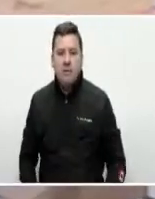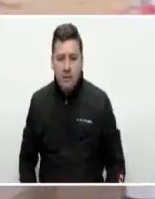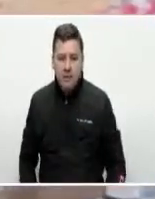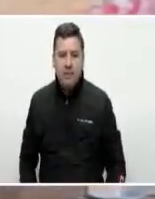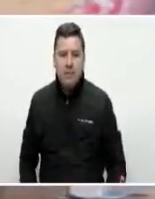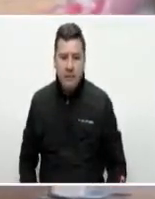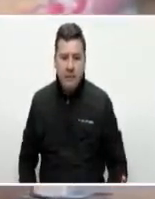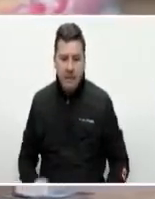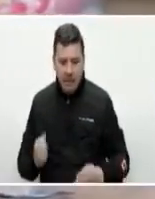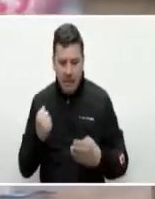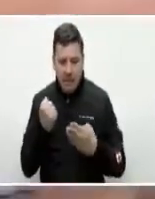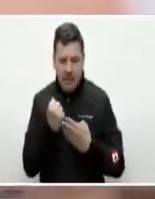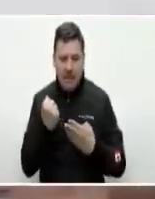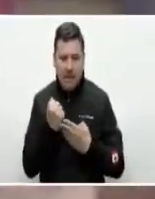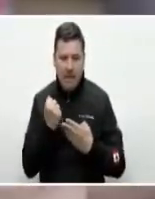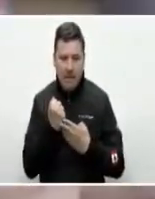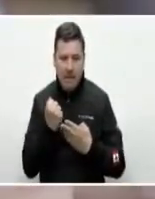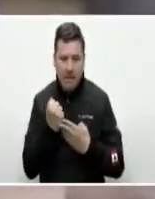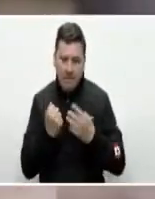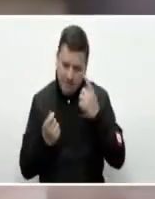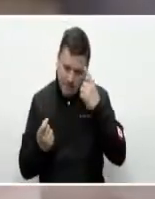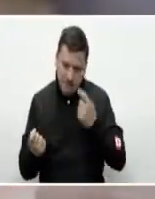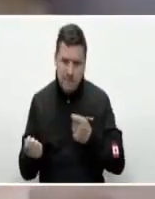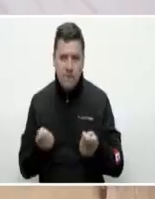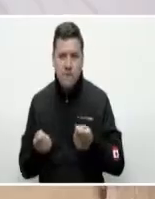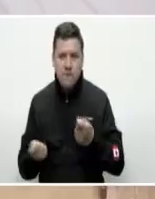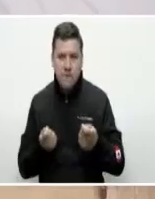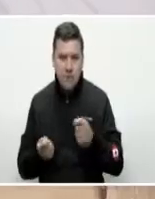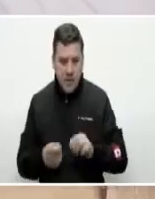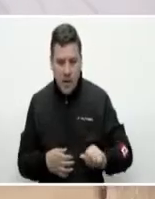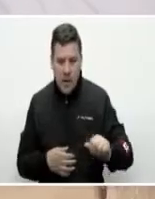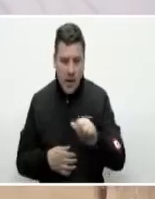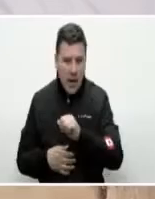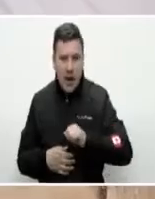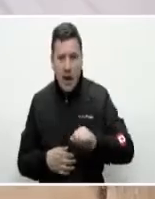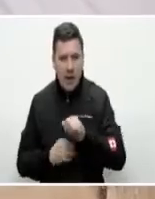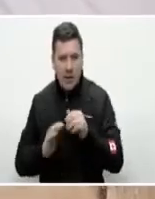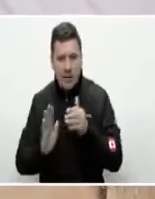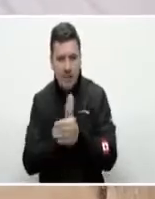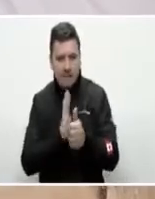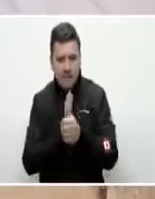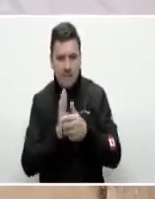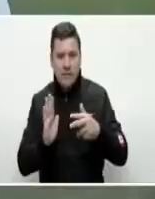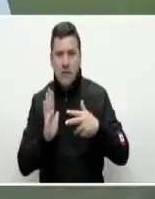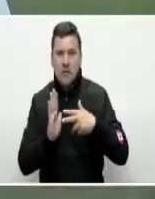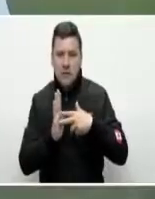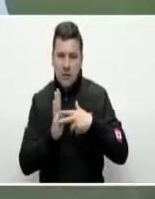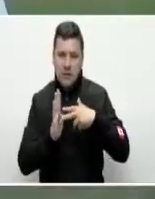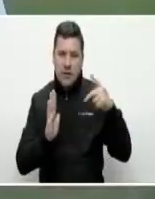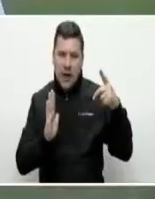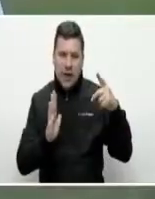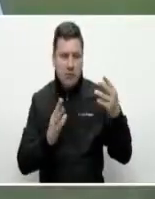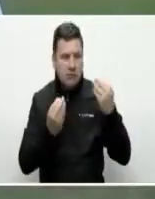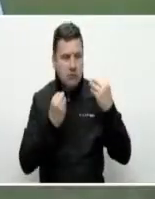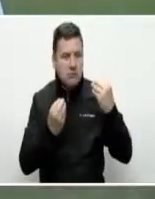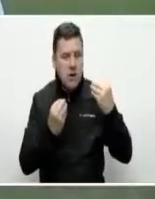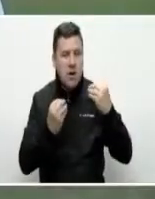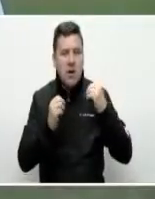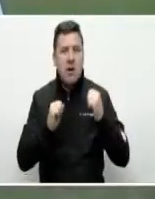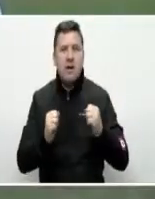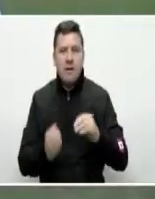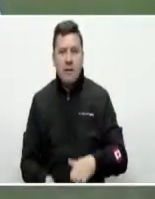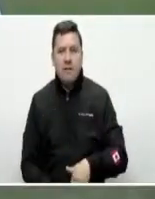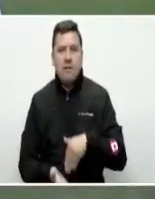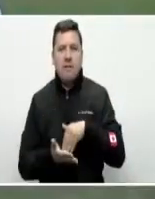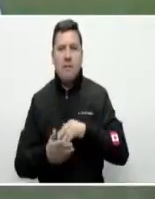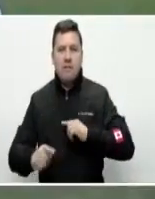proceso el SENA entra como un aliado estratégico que permite a estas mujeres desarrollar unas habilidades técnicas y que posteriormente se fortalecen en